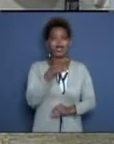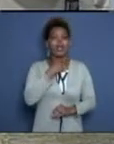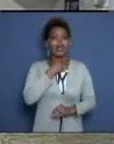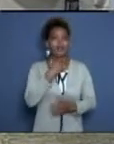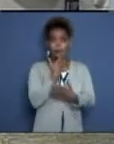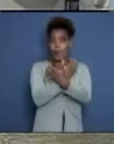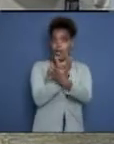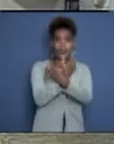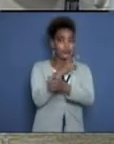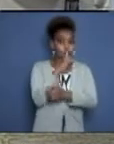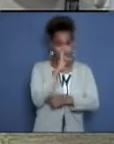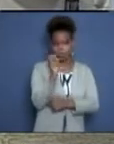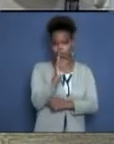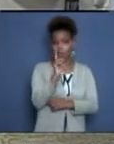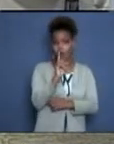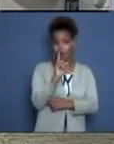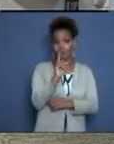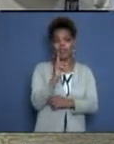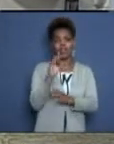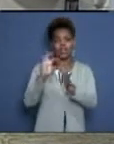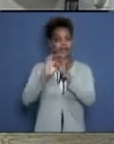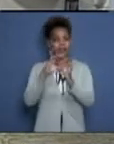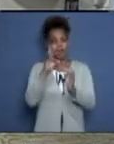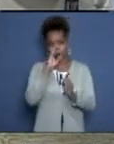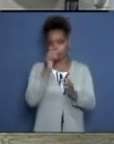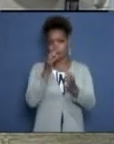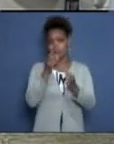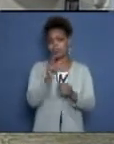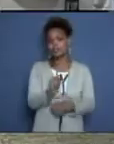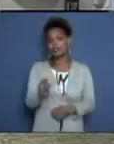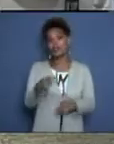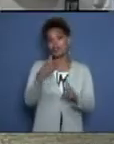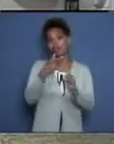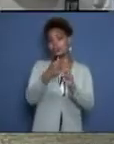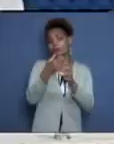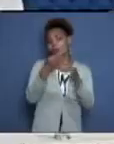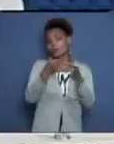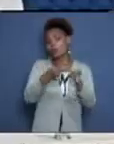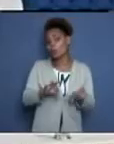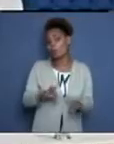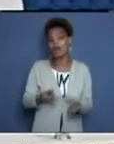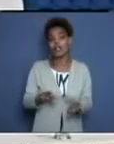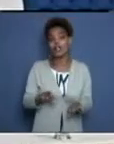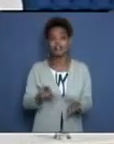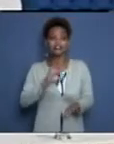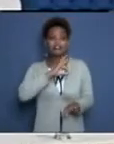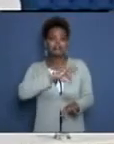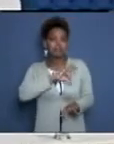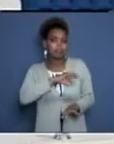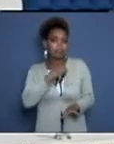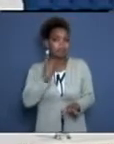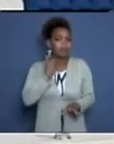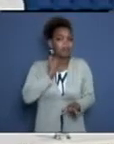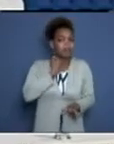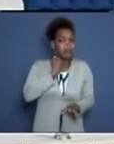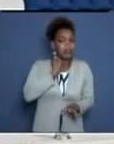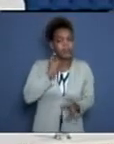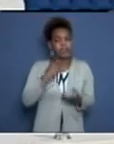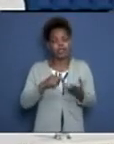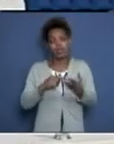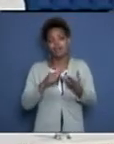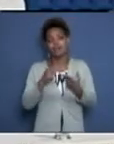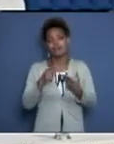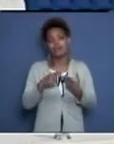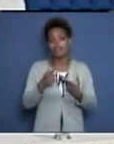peligro para la vida. El paciente que ellos trasladan es un paciente que en estos momentos tiene una situación, una situación epidemiológica que estamos atravesando,